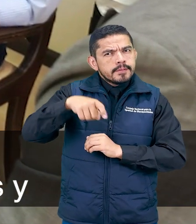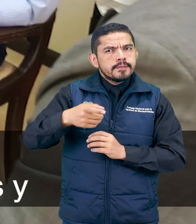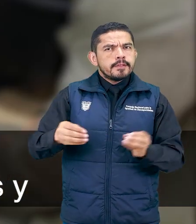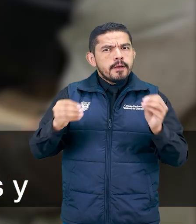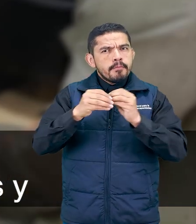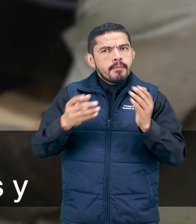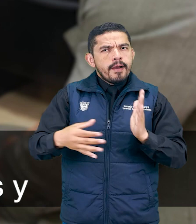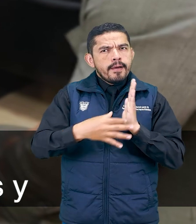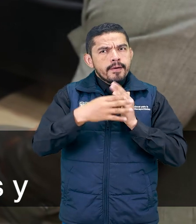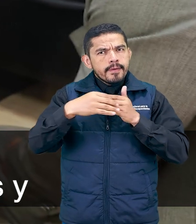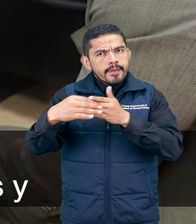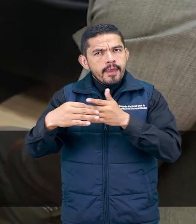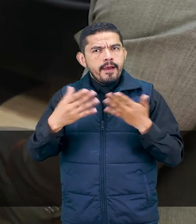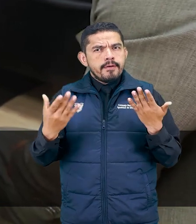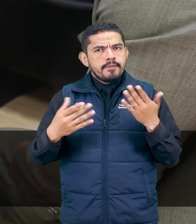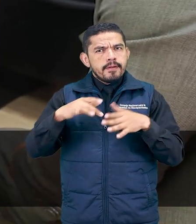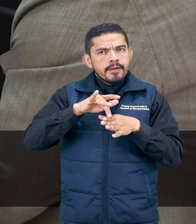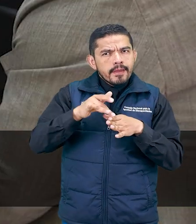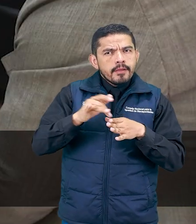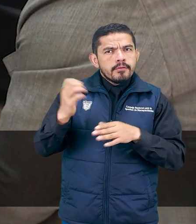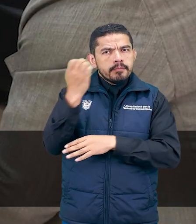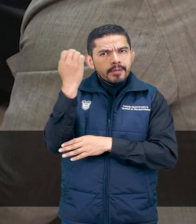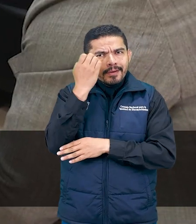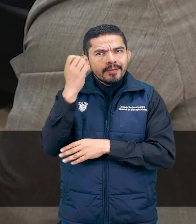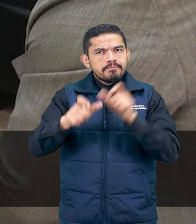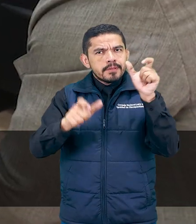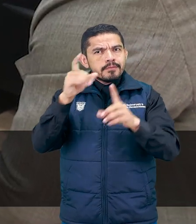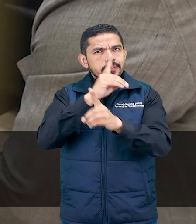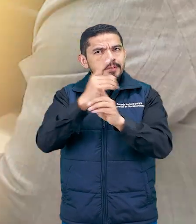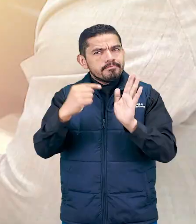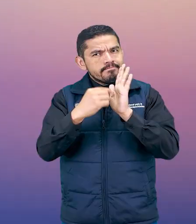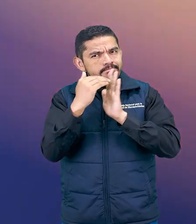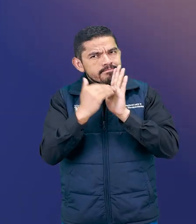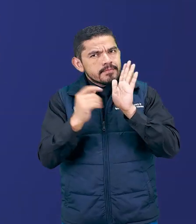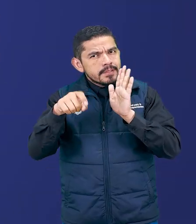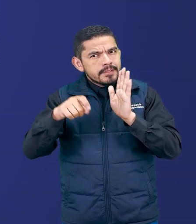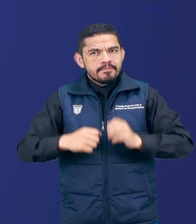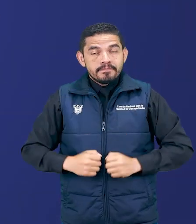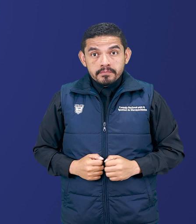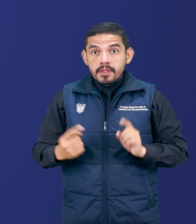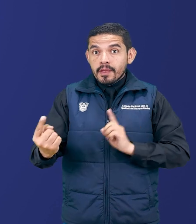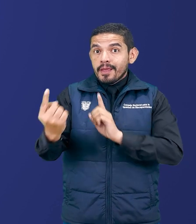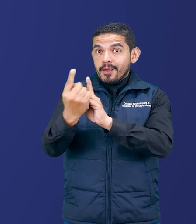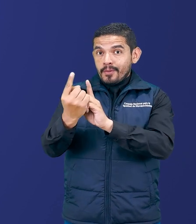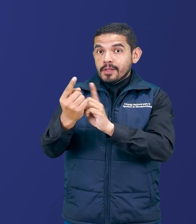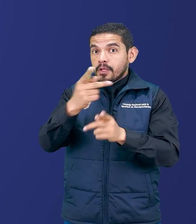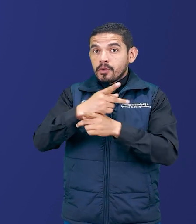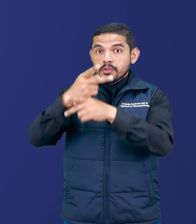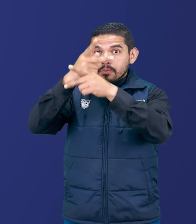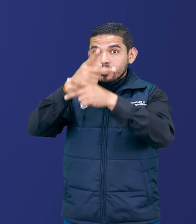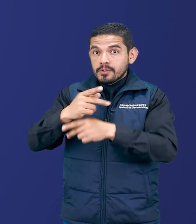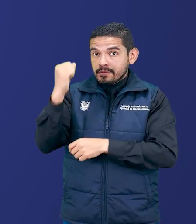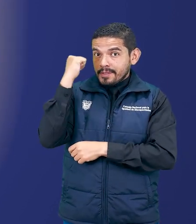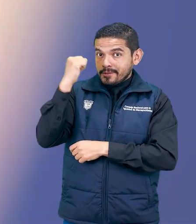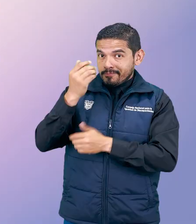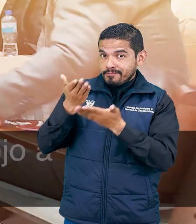diseñar una guía de gestión de riesgos y emergencias para personas con discapacidad. Encuentro con el Consejo de Protección de